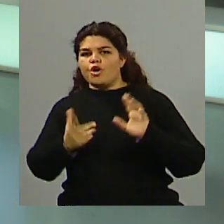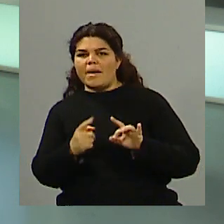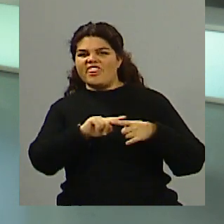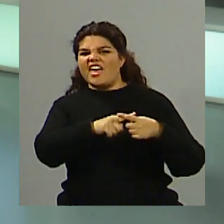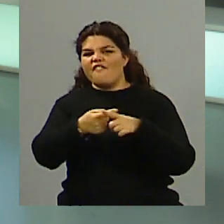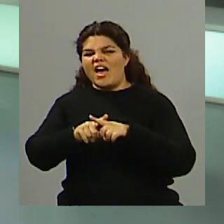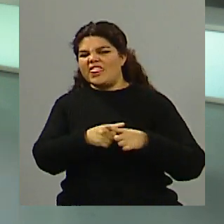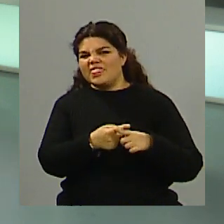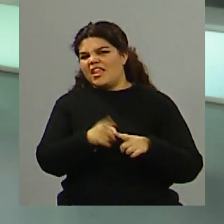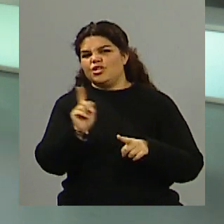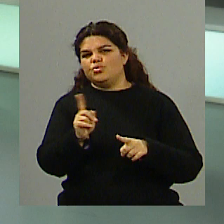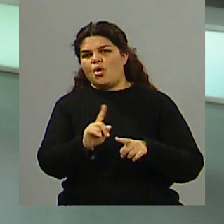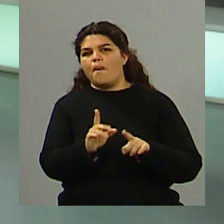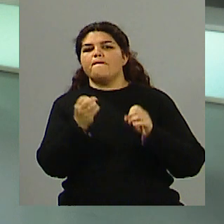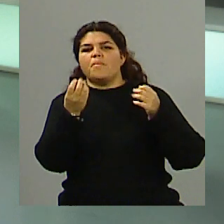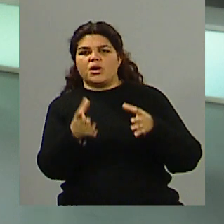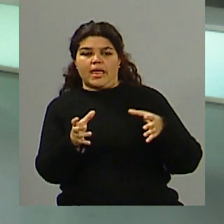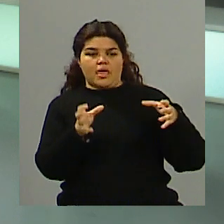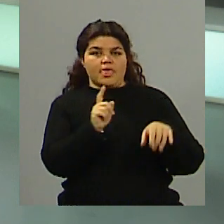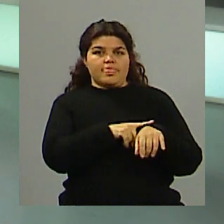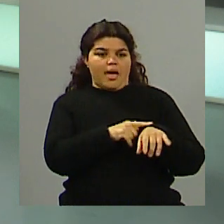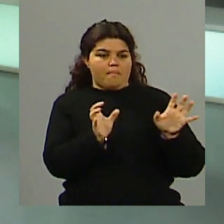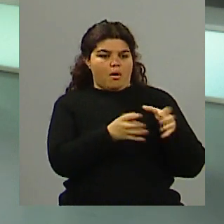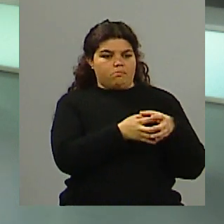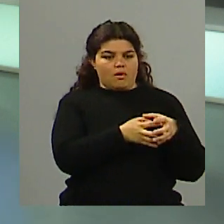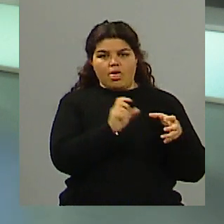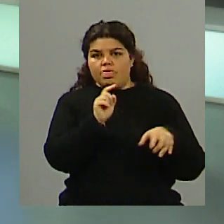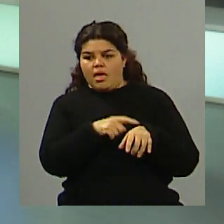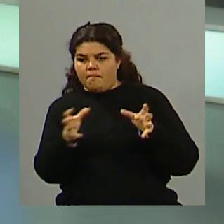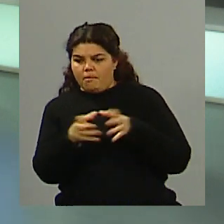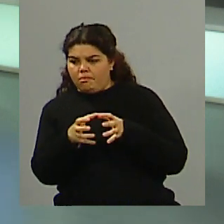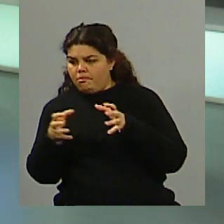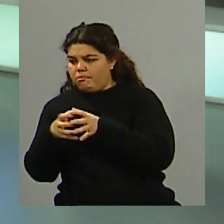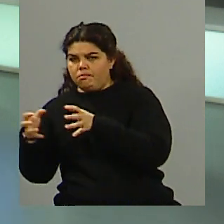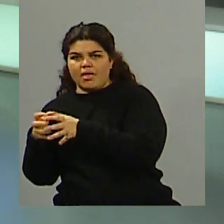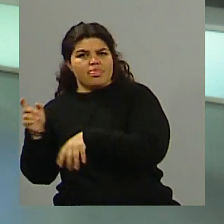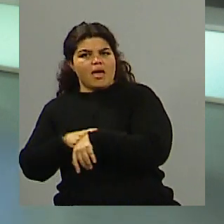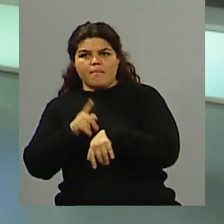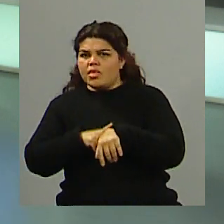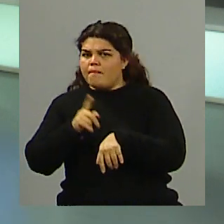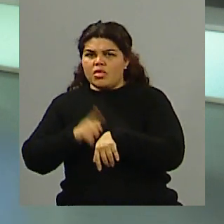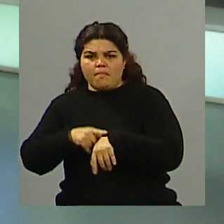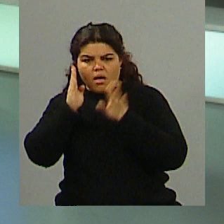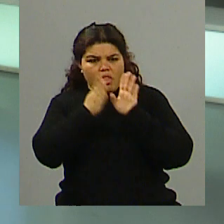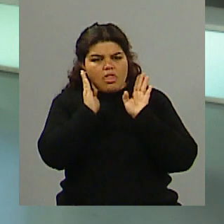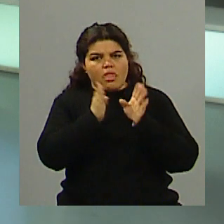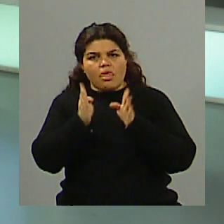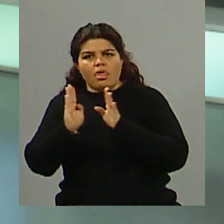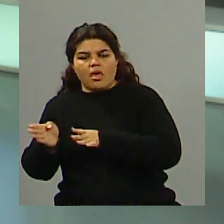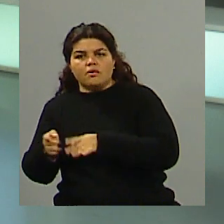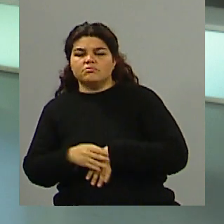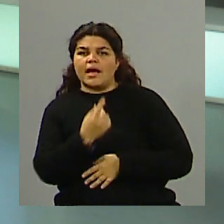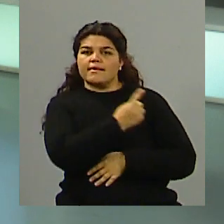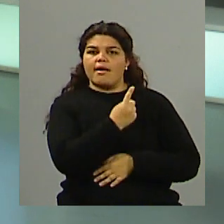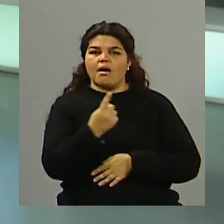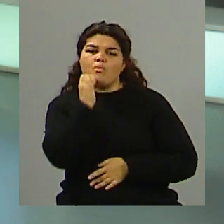diría encorsetados, porque estaba muy presionado el tiempo, marcó realmente la forma de expresarse de